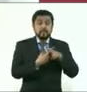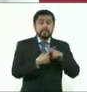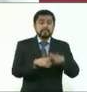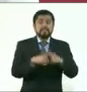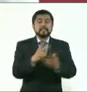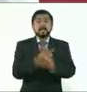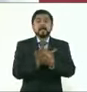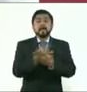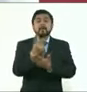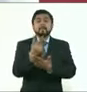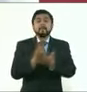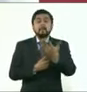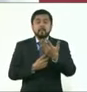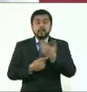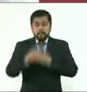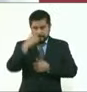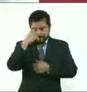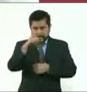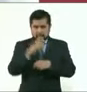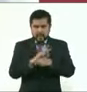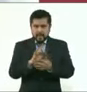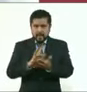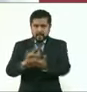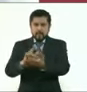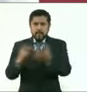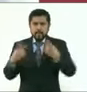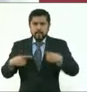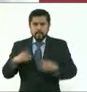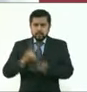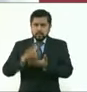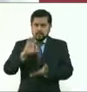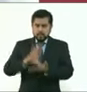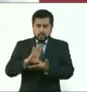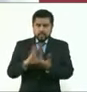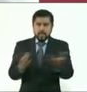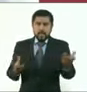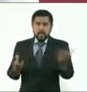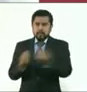de personas con discapacidad, junto con el gobierno de México.